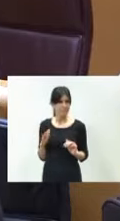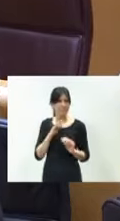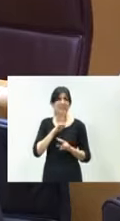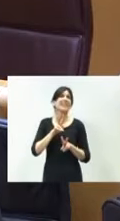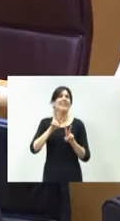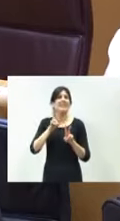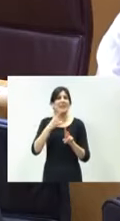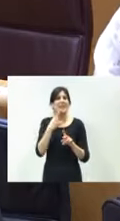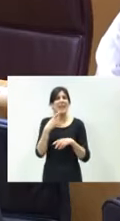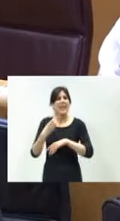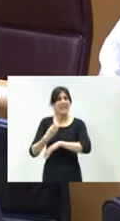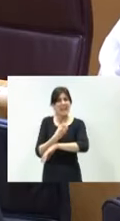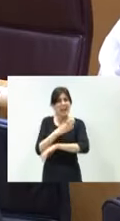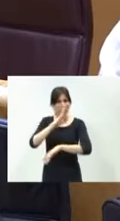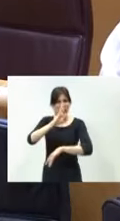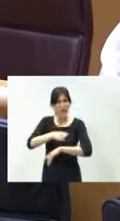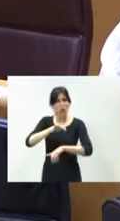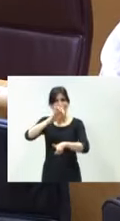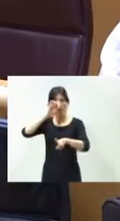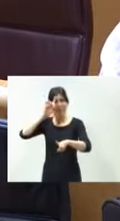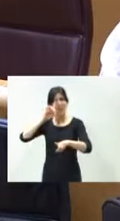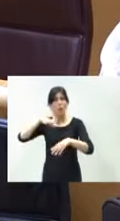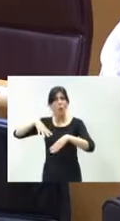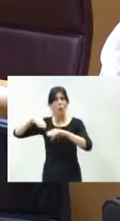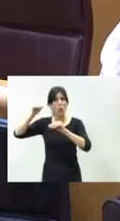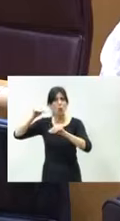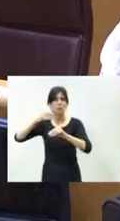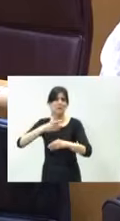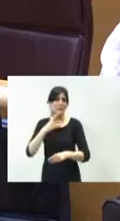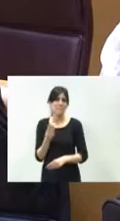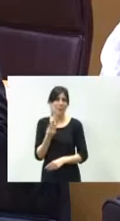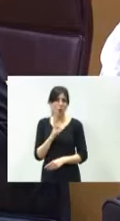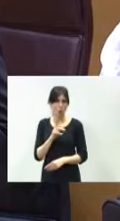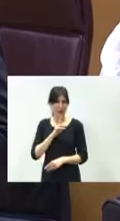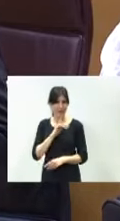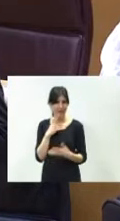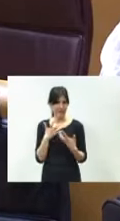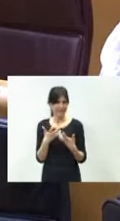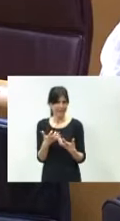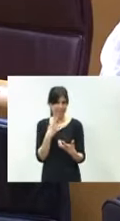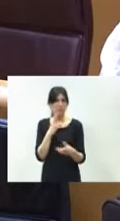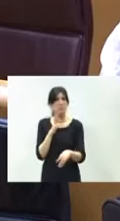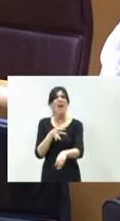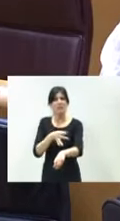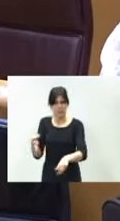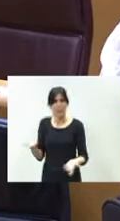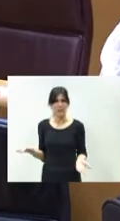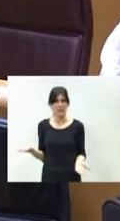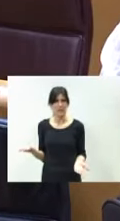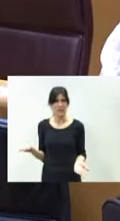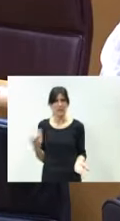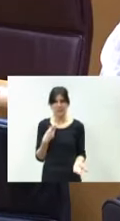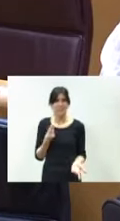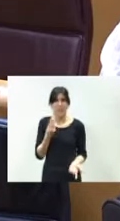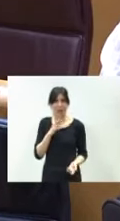directo Madrid-Burgos mejor no hablar. Efectivamente, señor Lacalle, mejor no hablar. Mire,